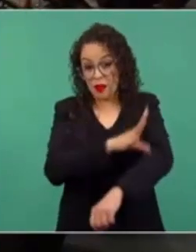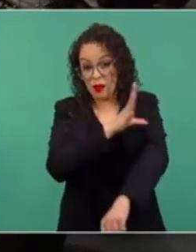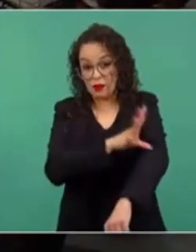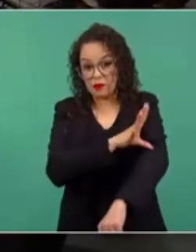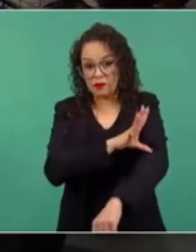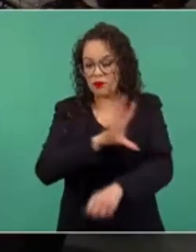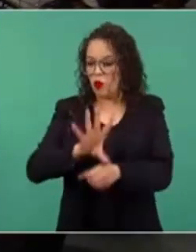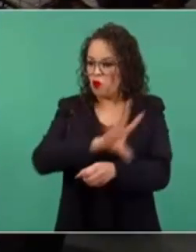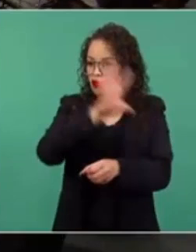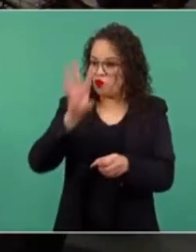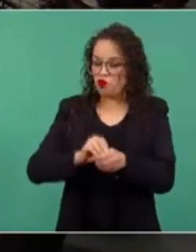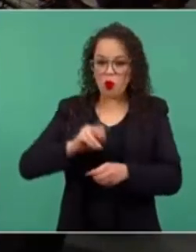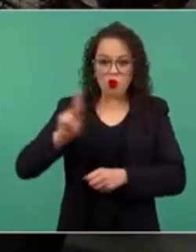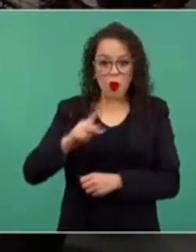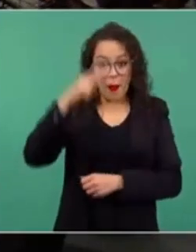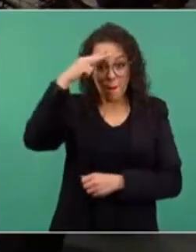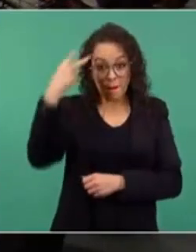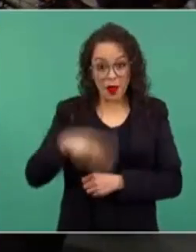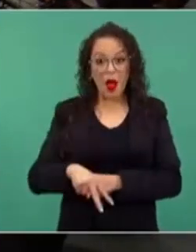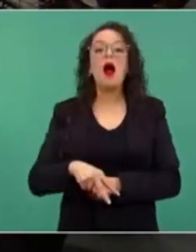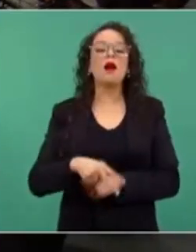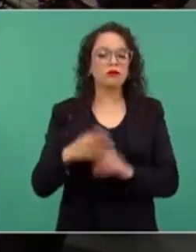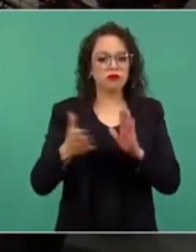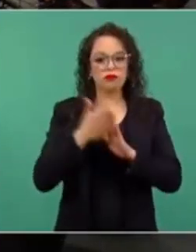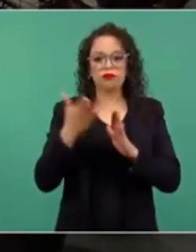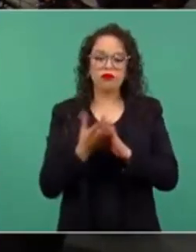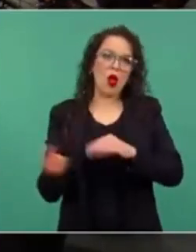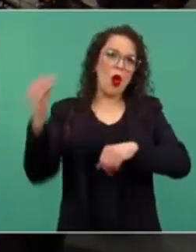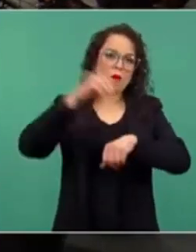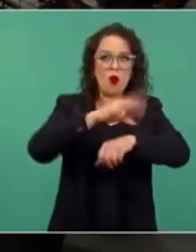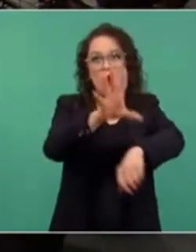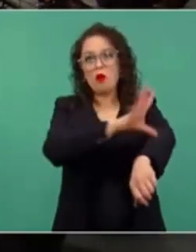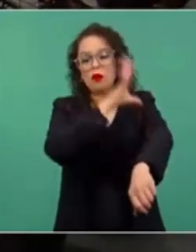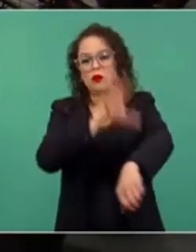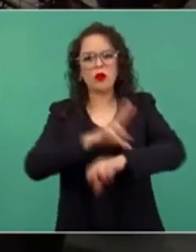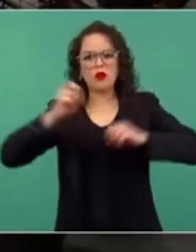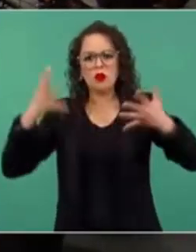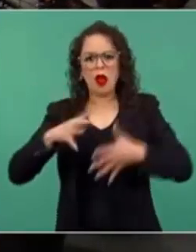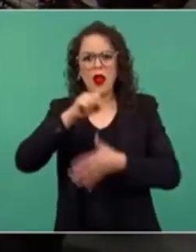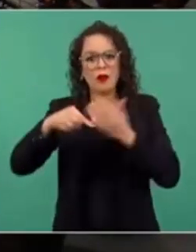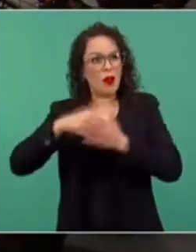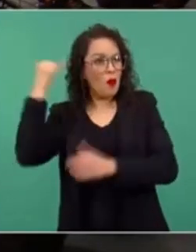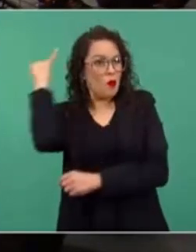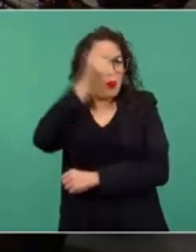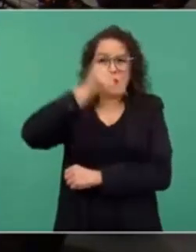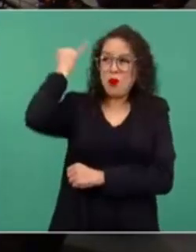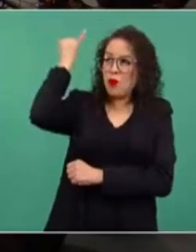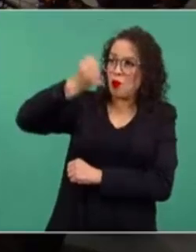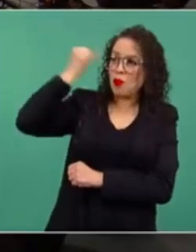todos los pueblos de México y hasta en los pueblos más apartados hay luz.